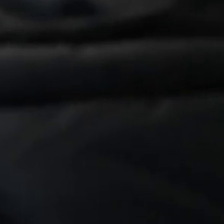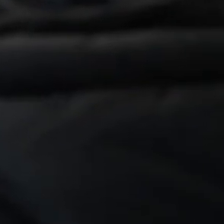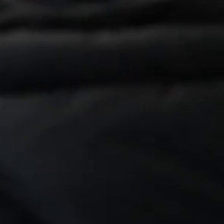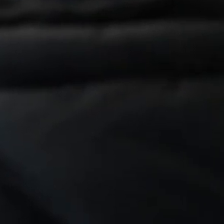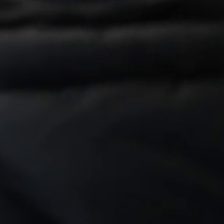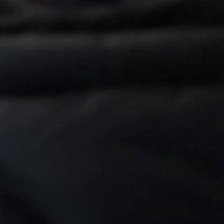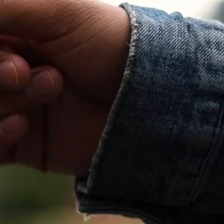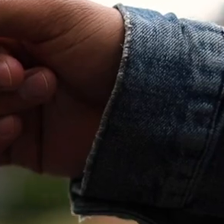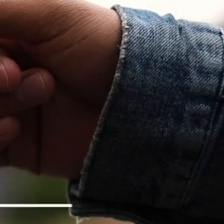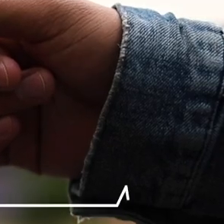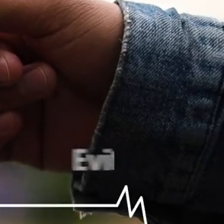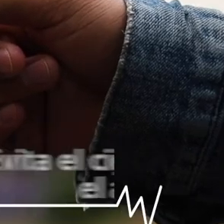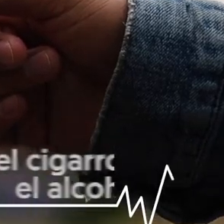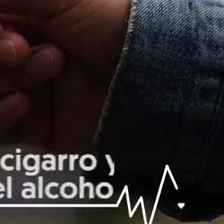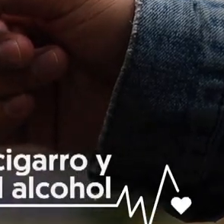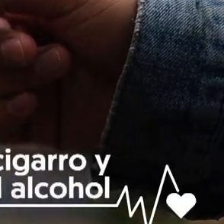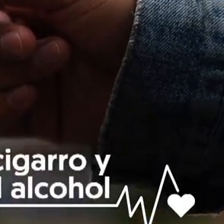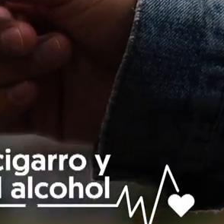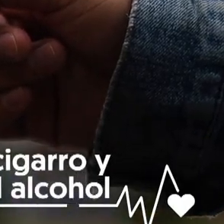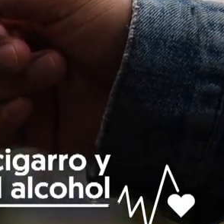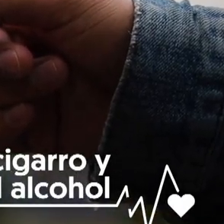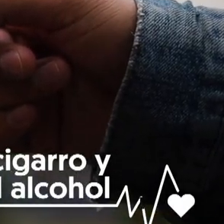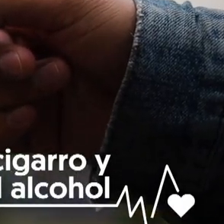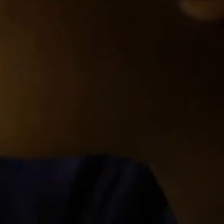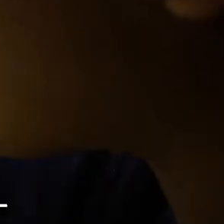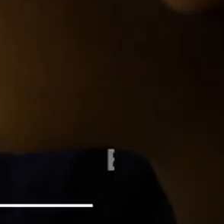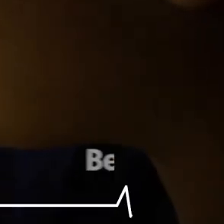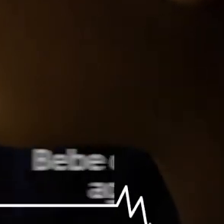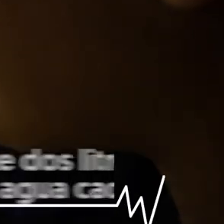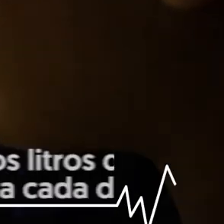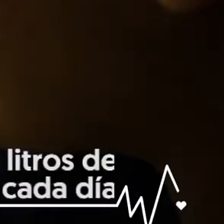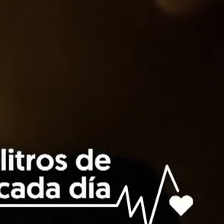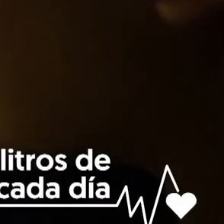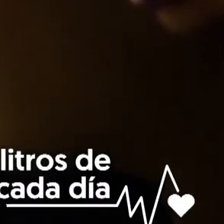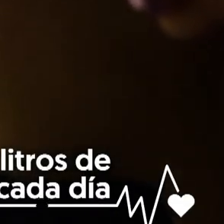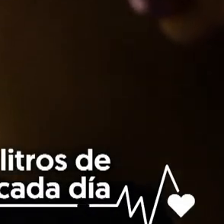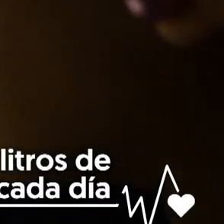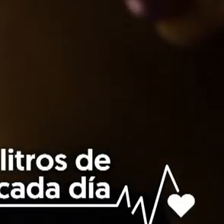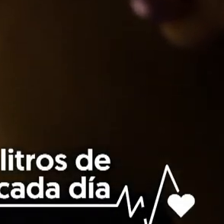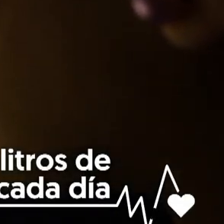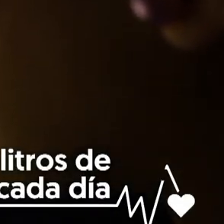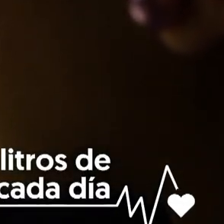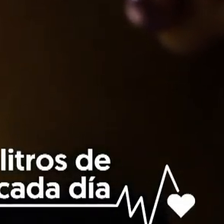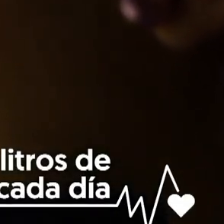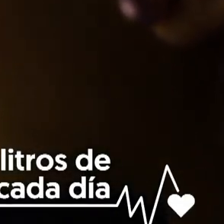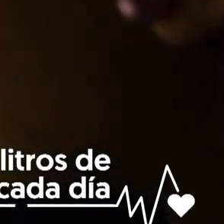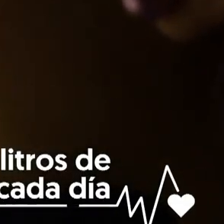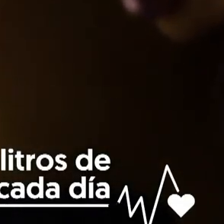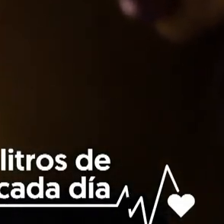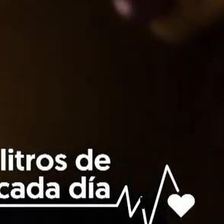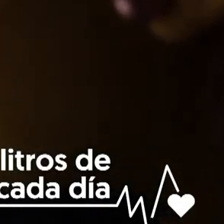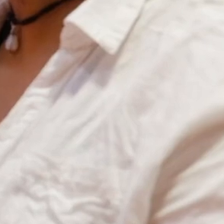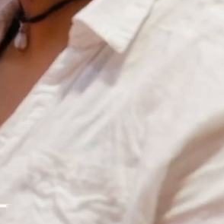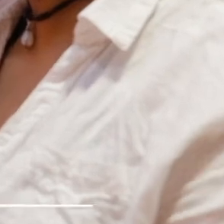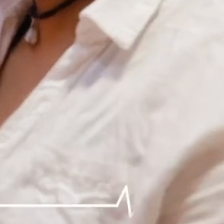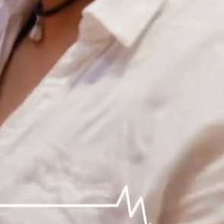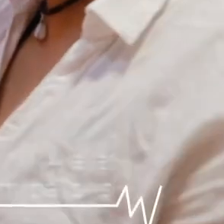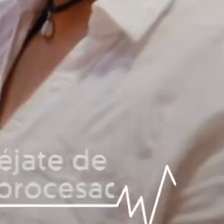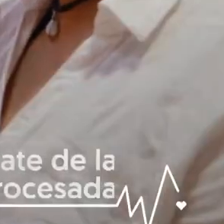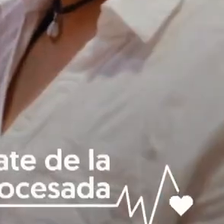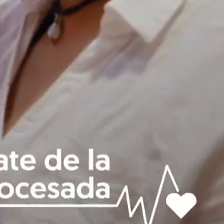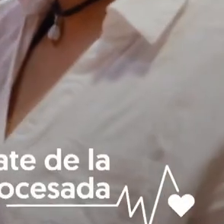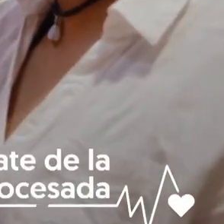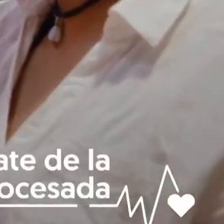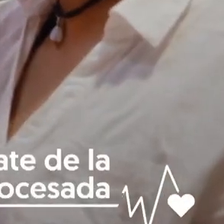nota. Evita el cigarro y el alcohol. Bebe al menos dos litros de agua cada día. Y